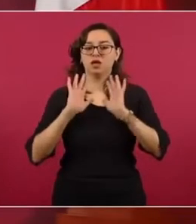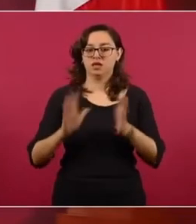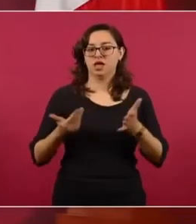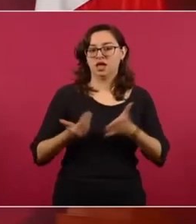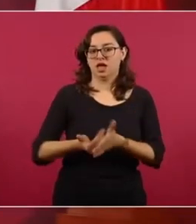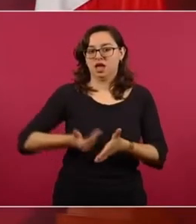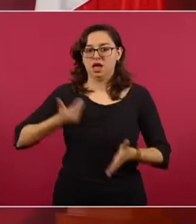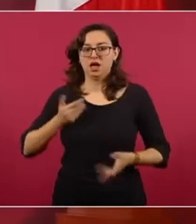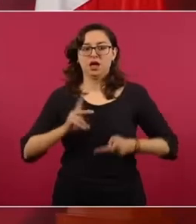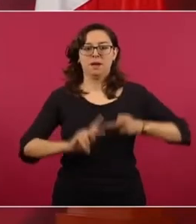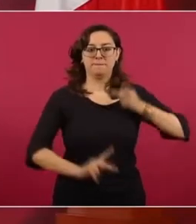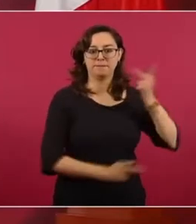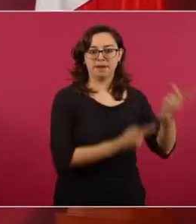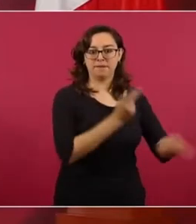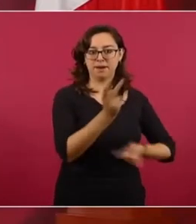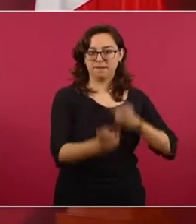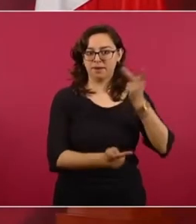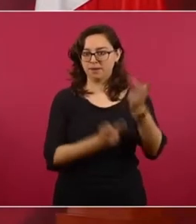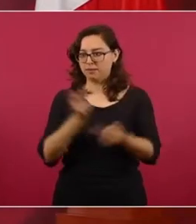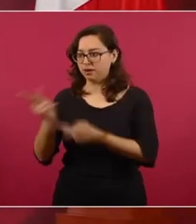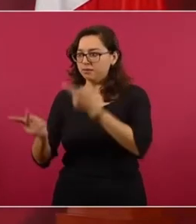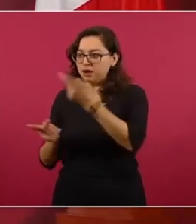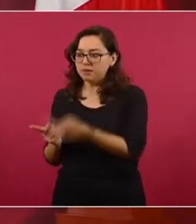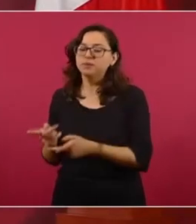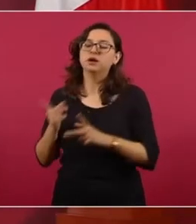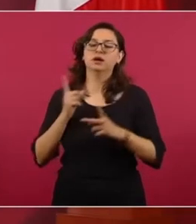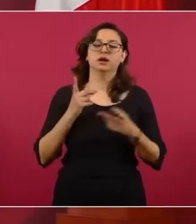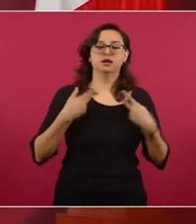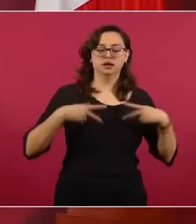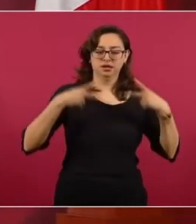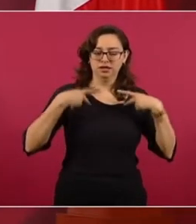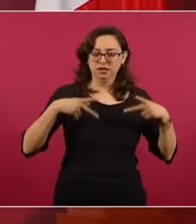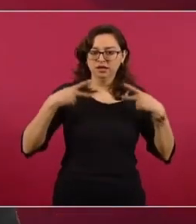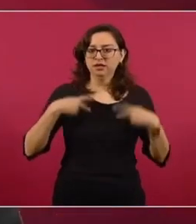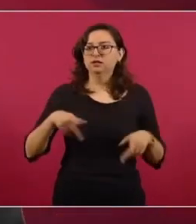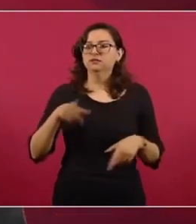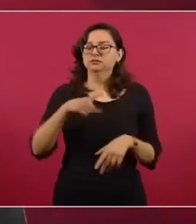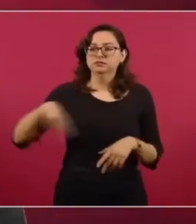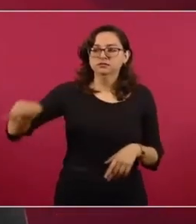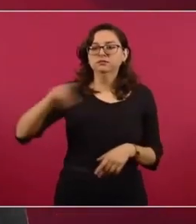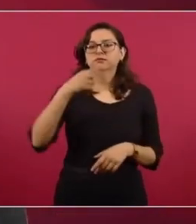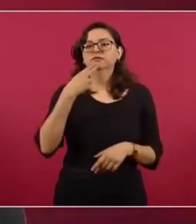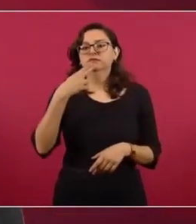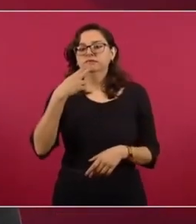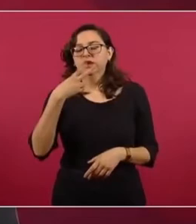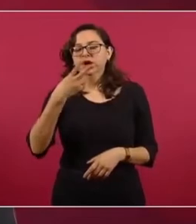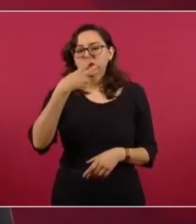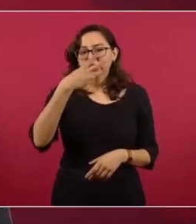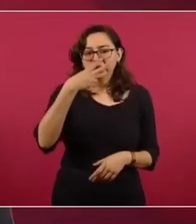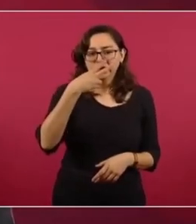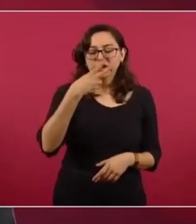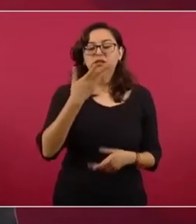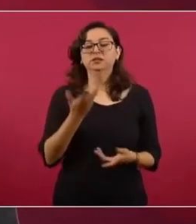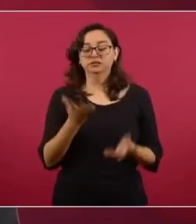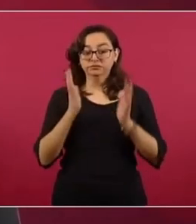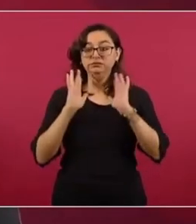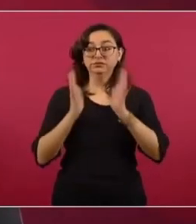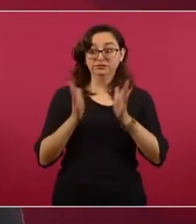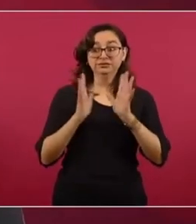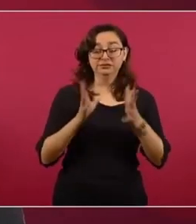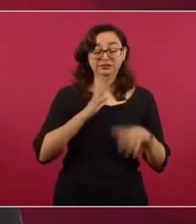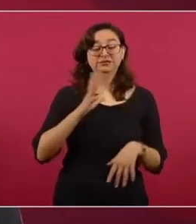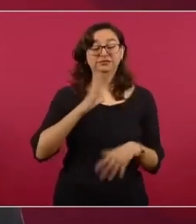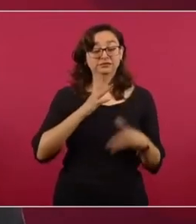Nutrición, provenientes también de algunas encuestas específicas de consumo de tabaco, que muestran que ya hay una